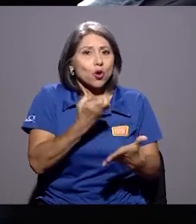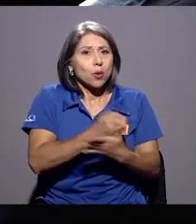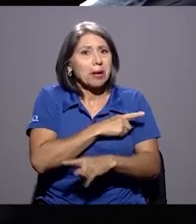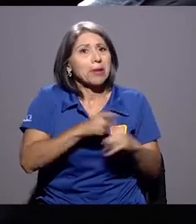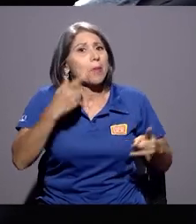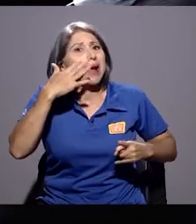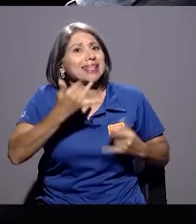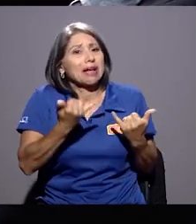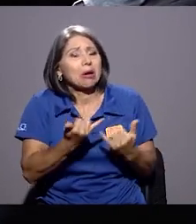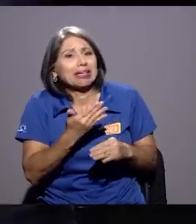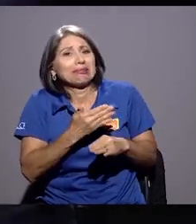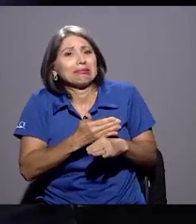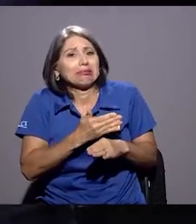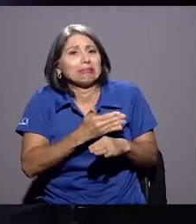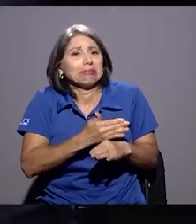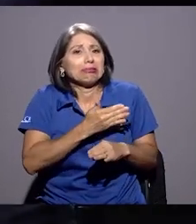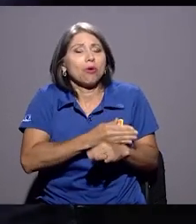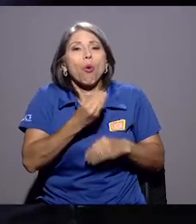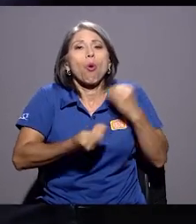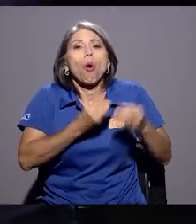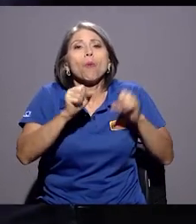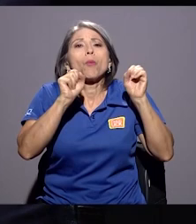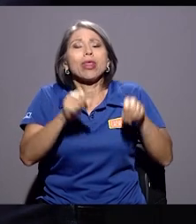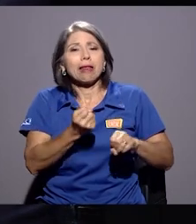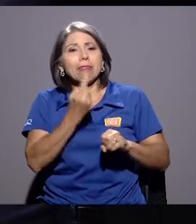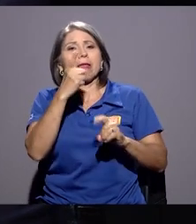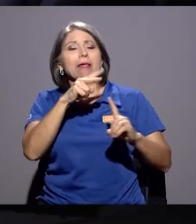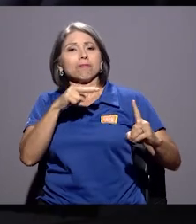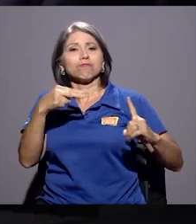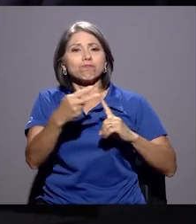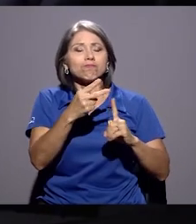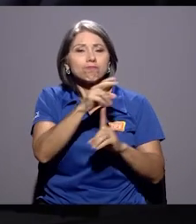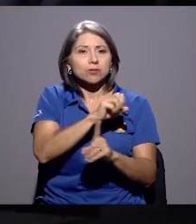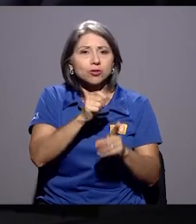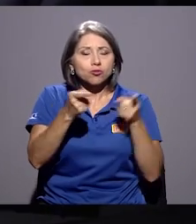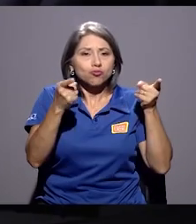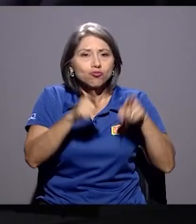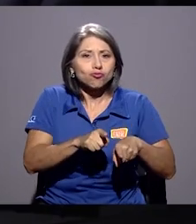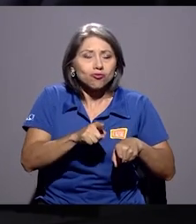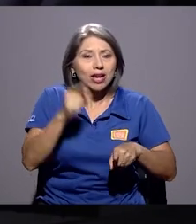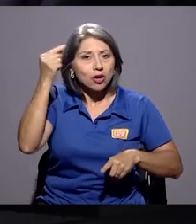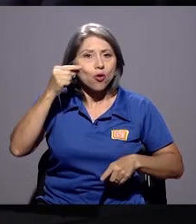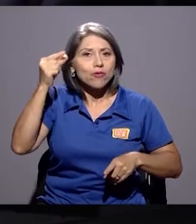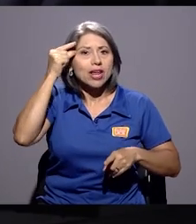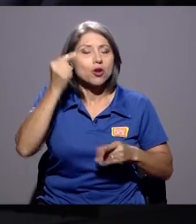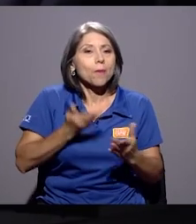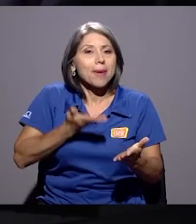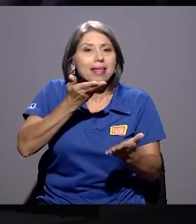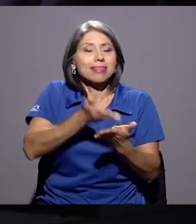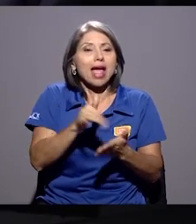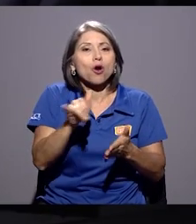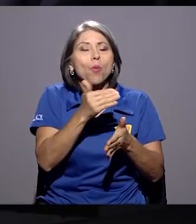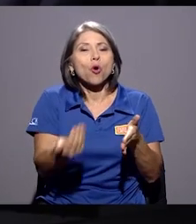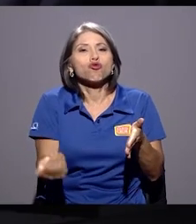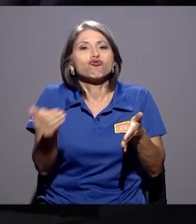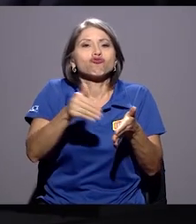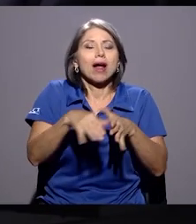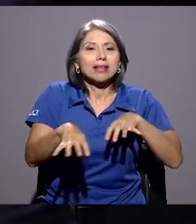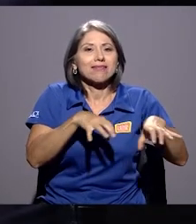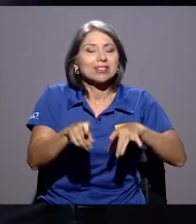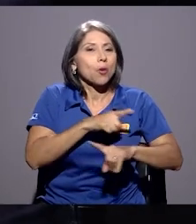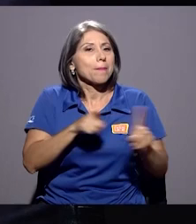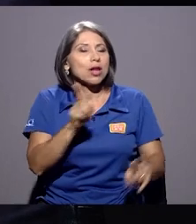recuperación, don Leiner. ¿Cómo poder leer esa realidad que el gobierno plantea como reactivación y no es cierta?